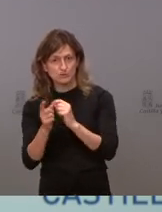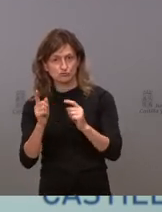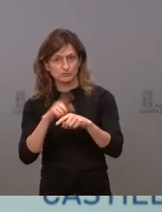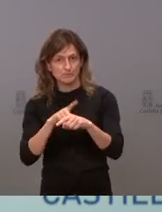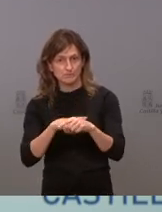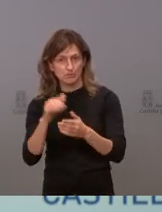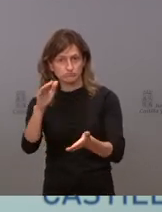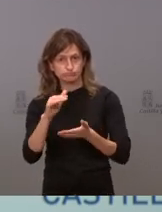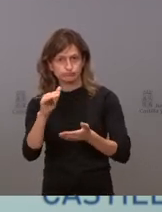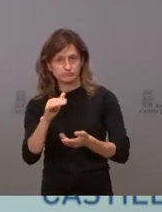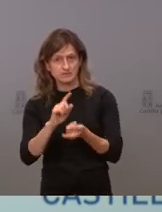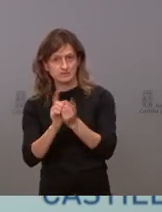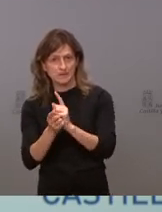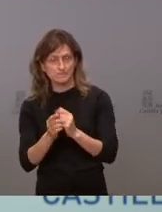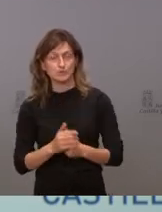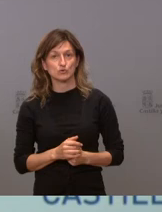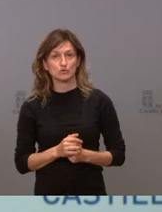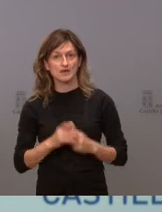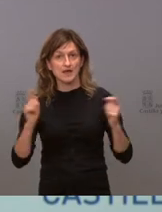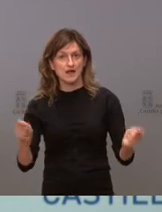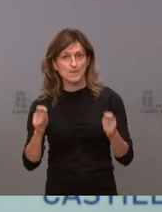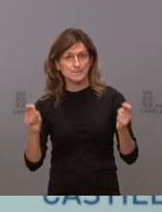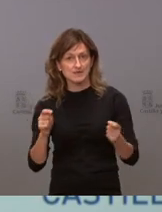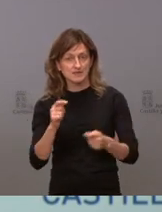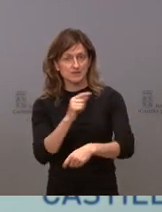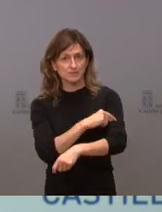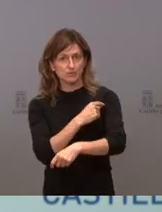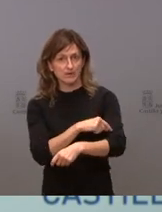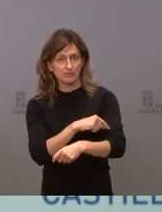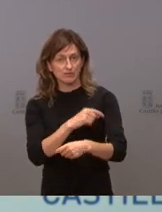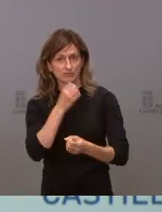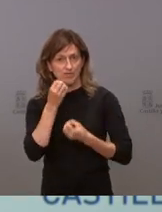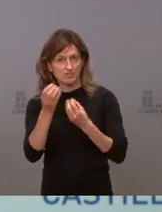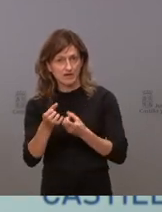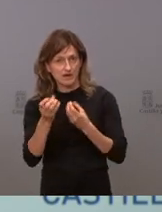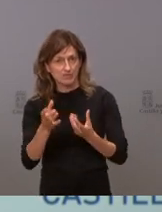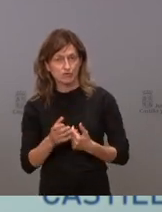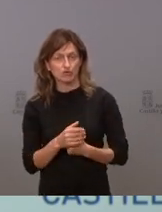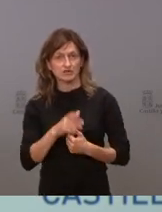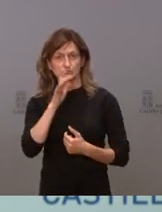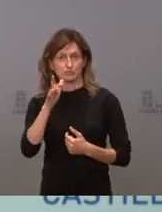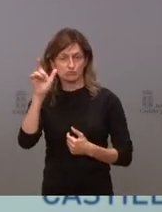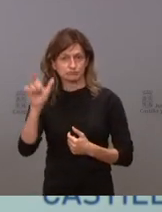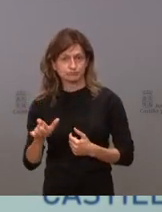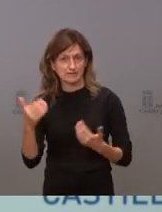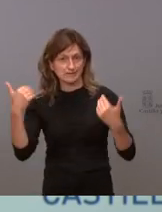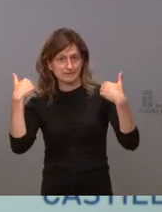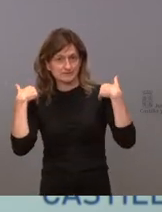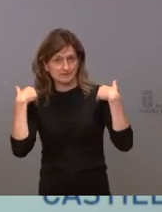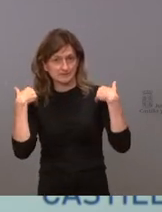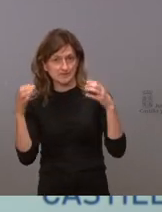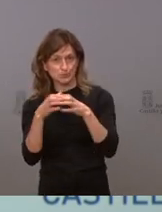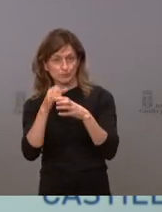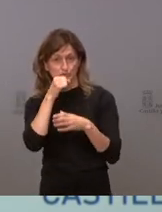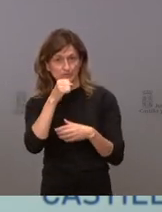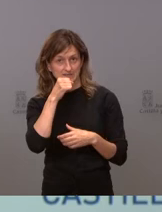suministro, campaña orquestada de declaraciones por parte de los representantes del Partido